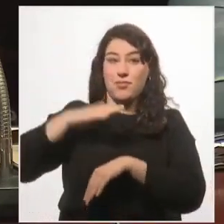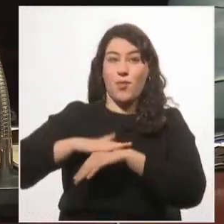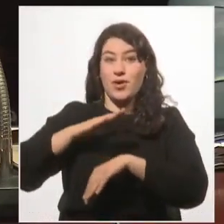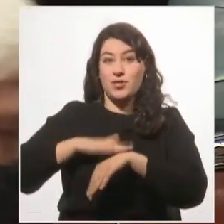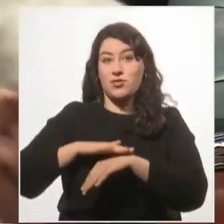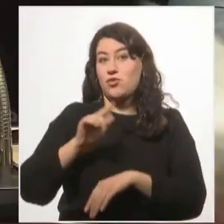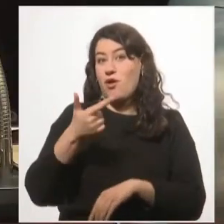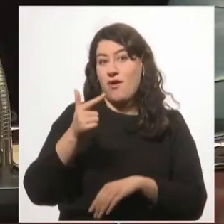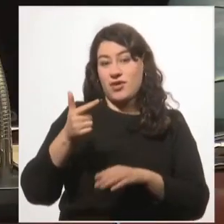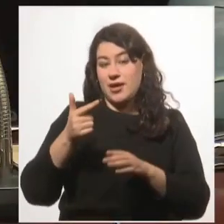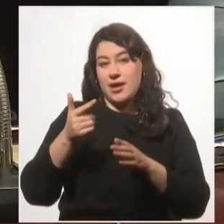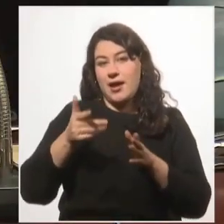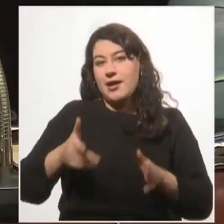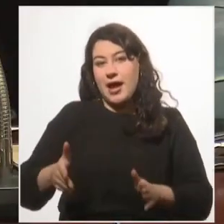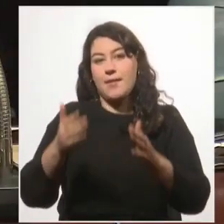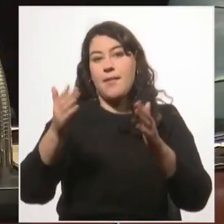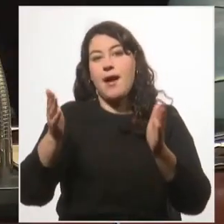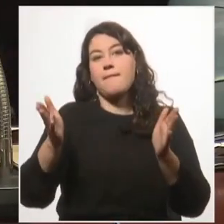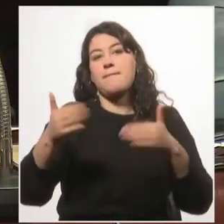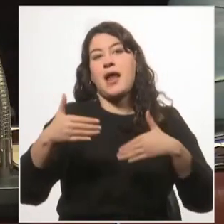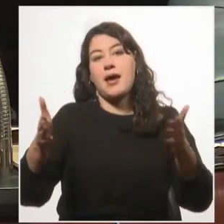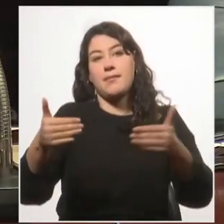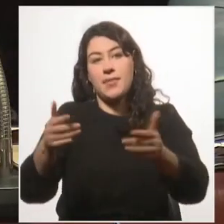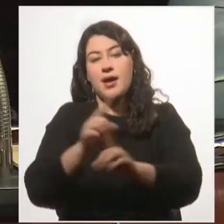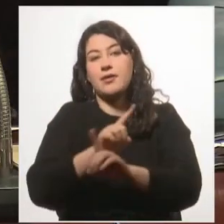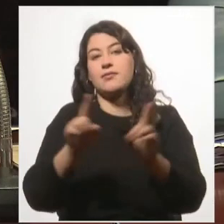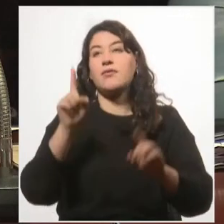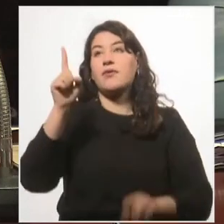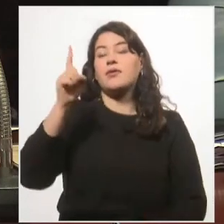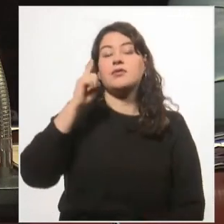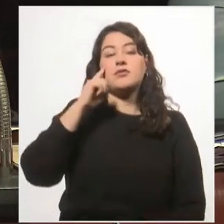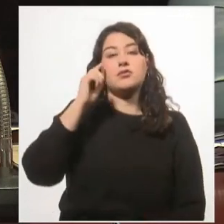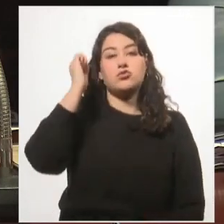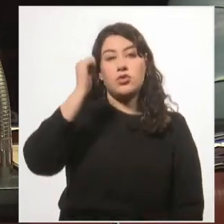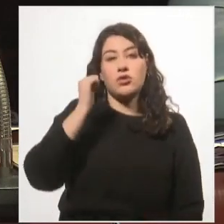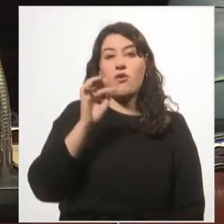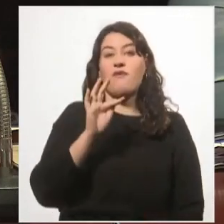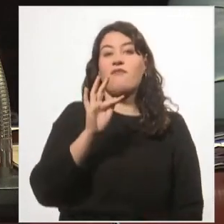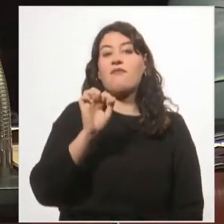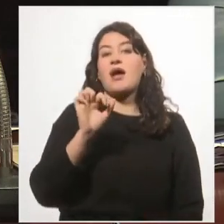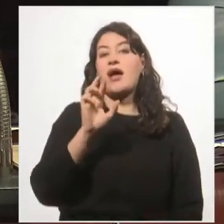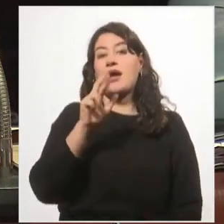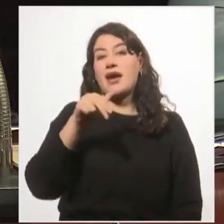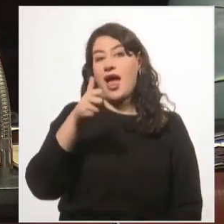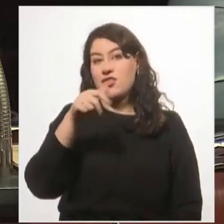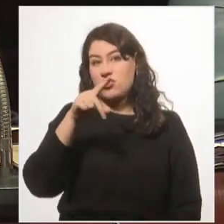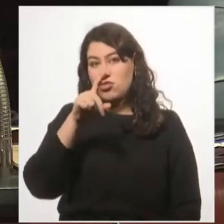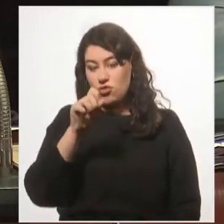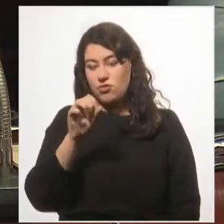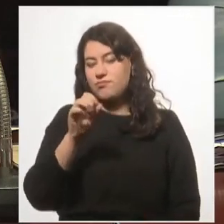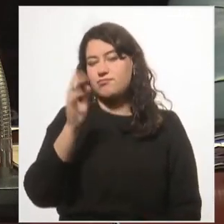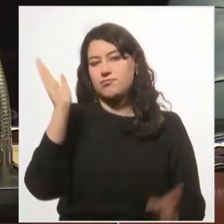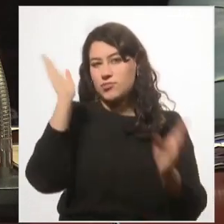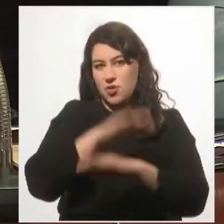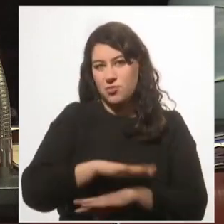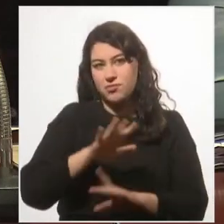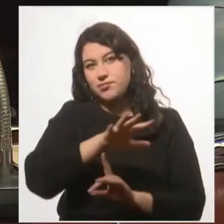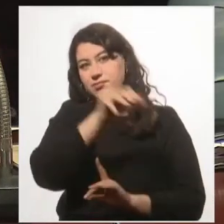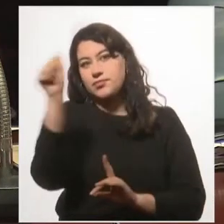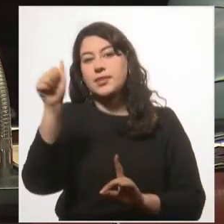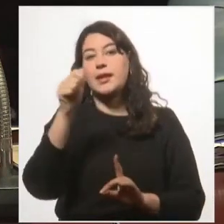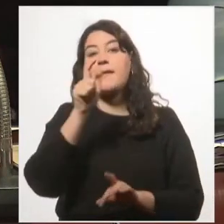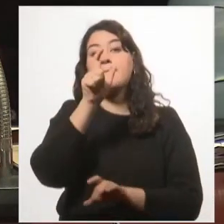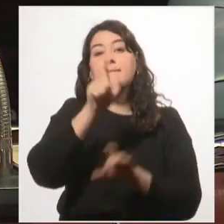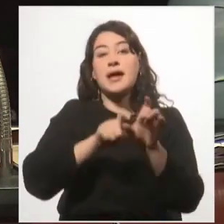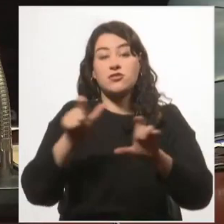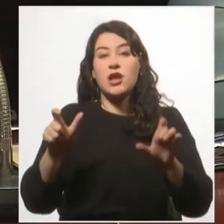el canal de Panamá y el sueño de Fernando de Lesseps no se había hecho realidad. La población de Cuba se